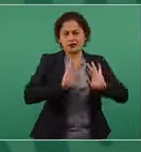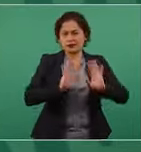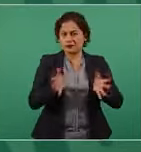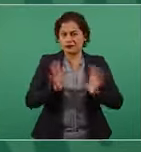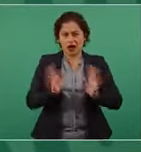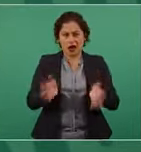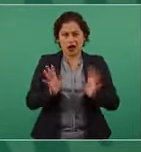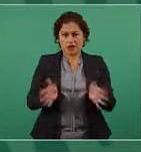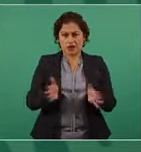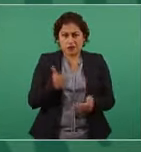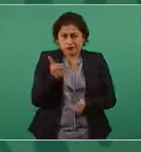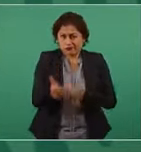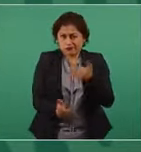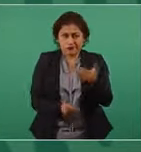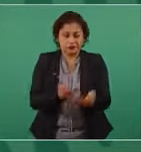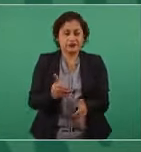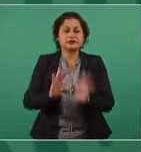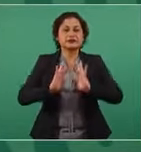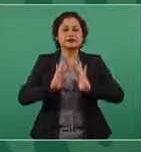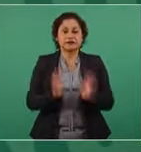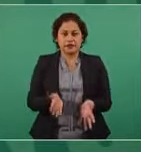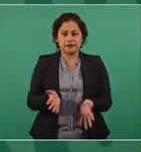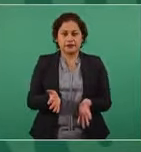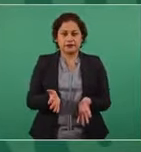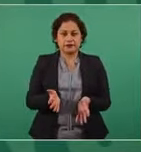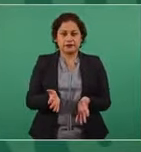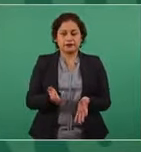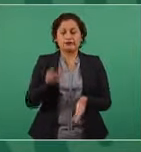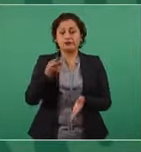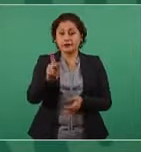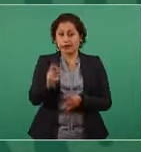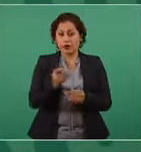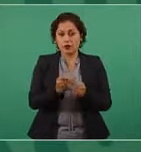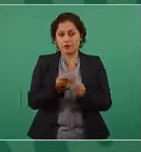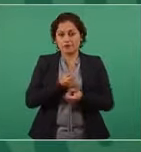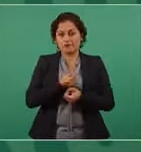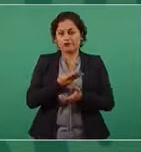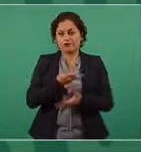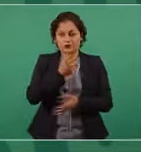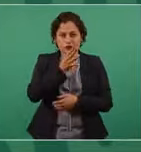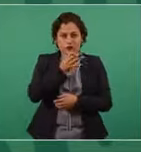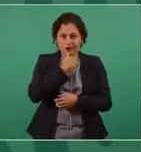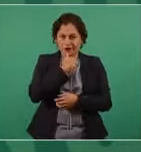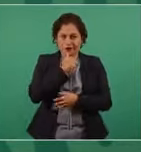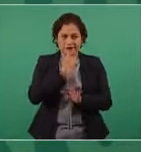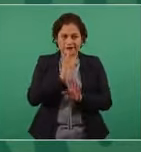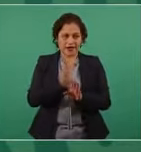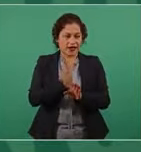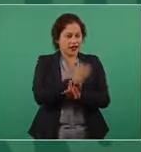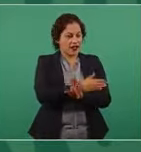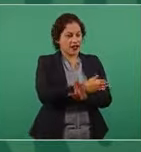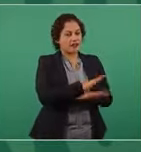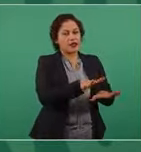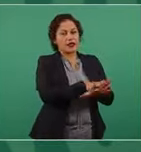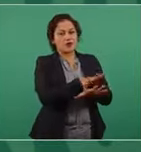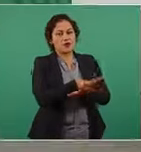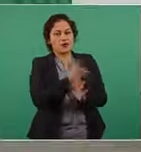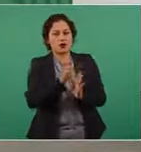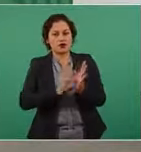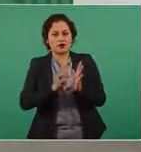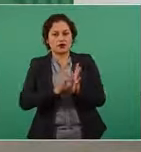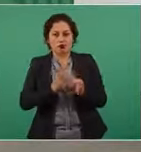ya se avanzó mucho, nada más que no puedo mencionar todos los cambios que se llevaron a cabo, las reformas.